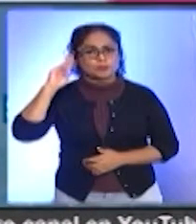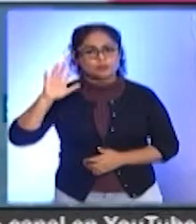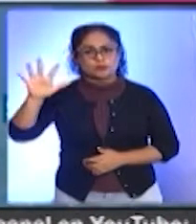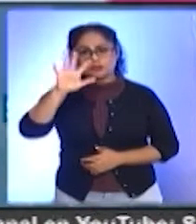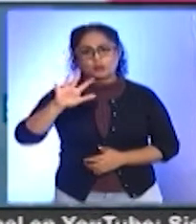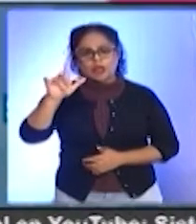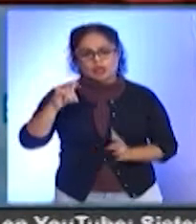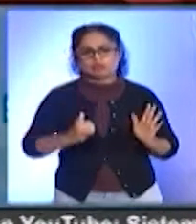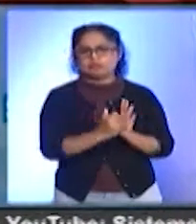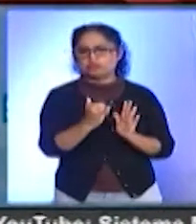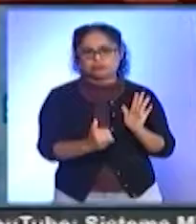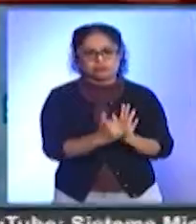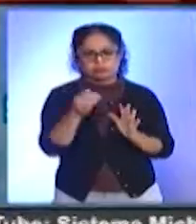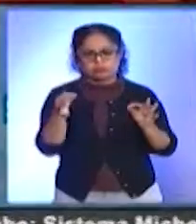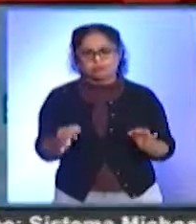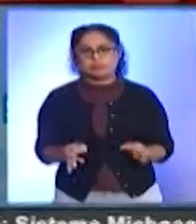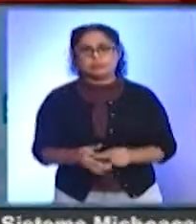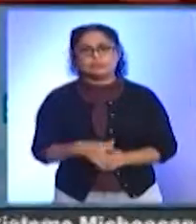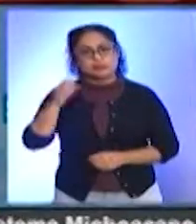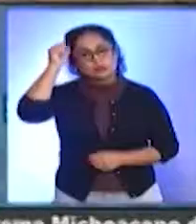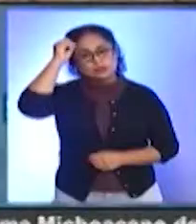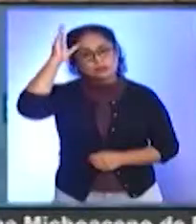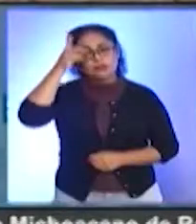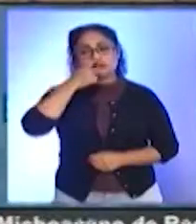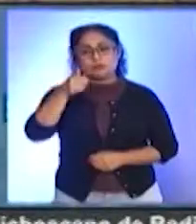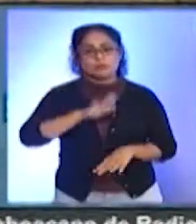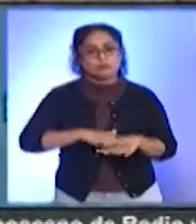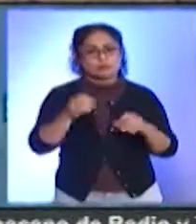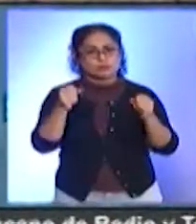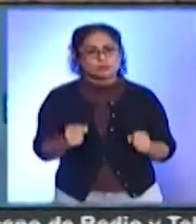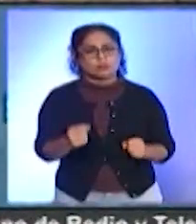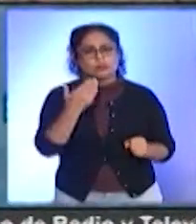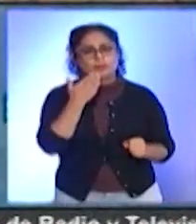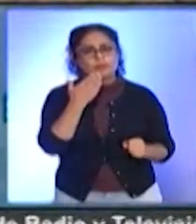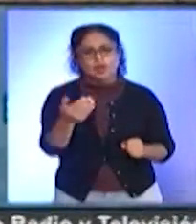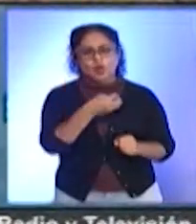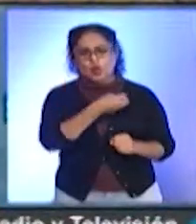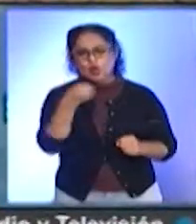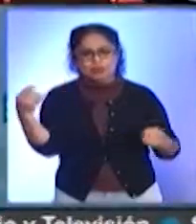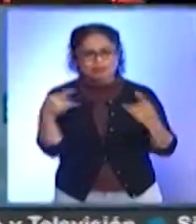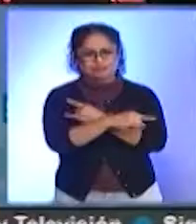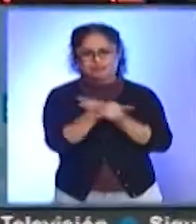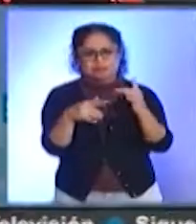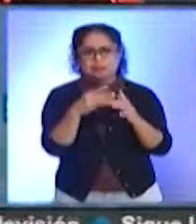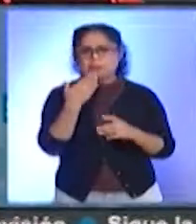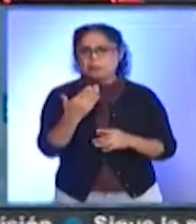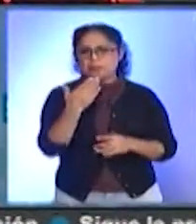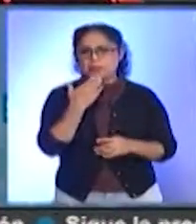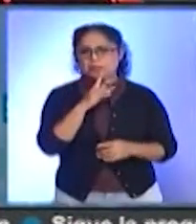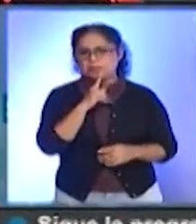constructores michoacanos. Aureoles Conejo apuntó que esta obra será la más segura y ayudará al reordenamiento del transporte público.